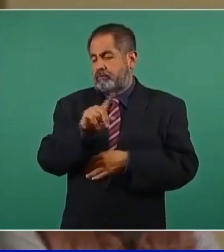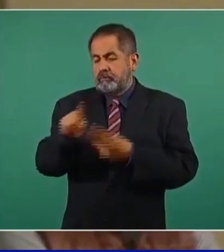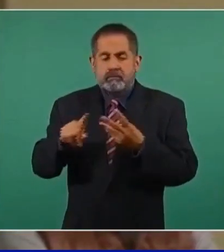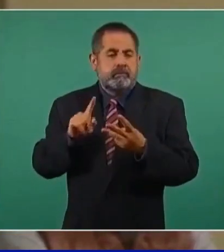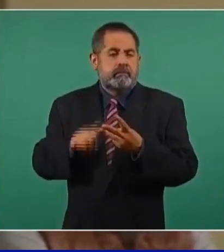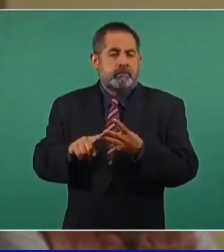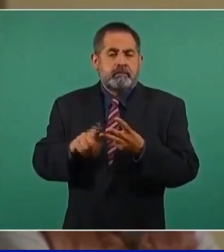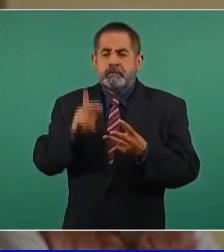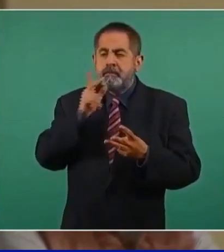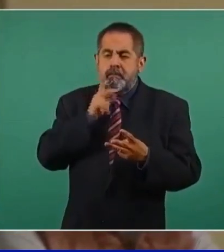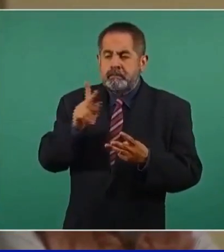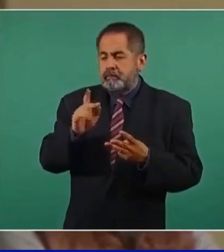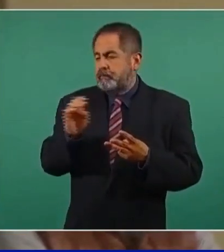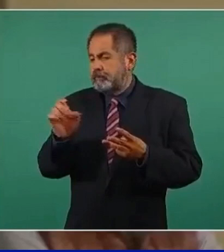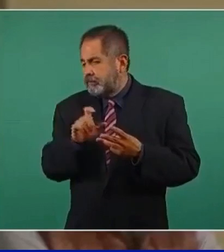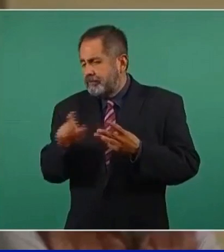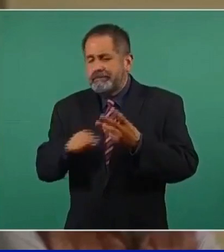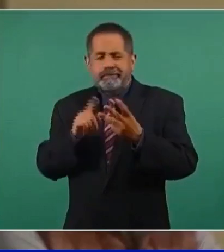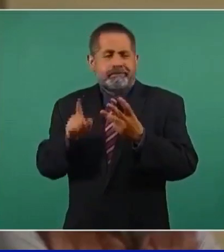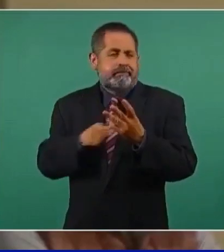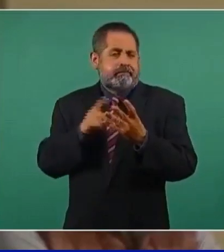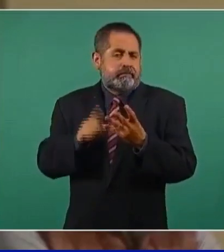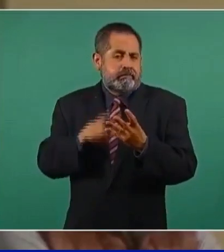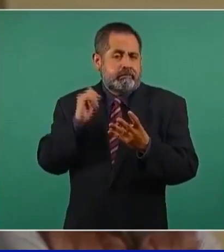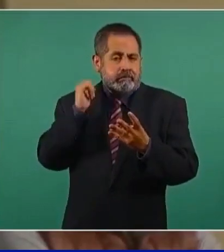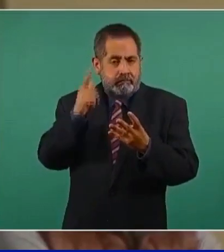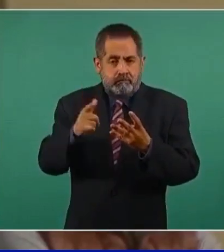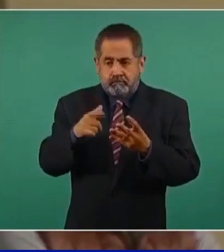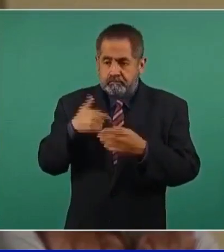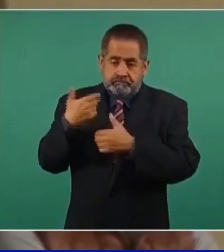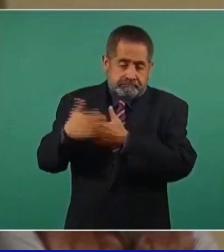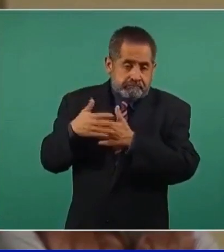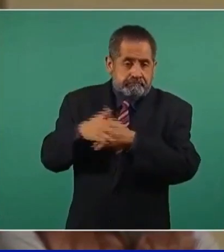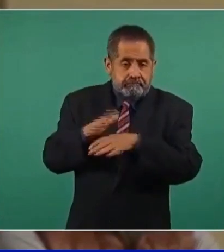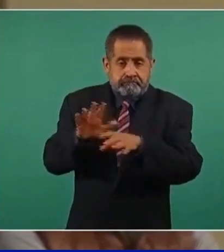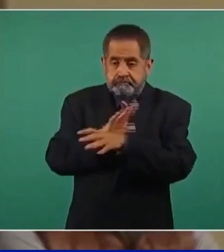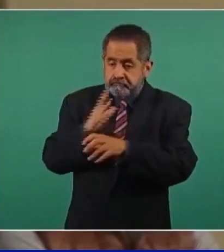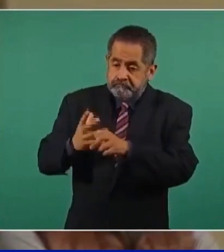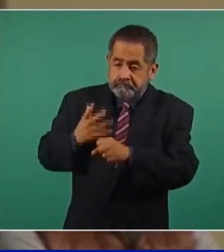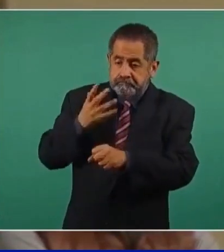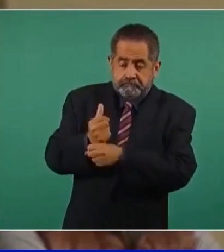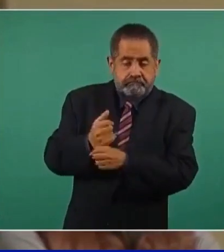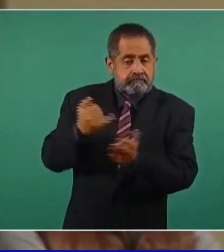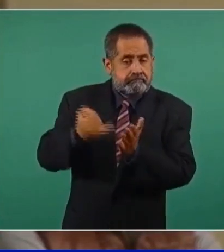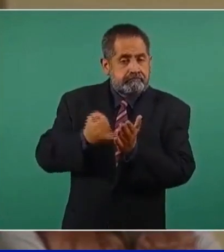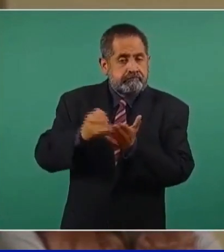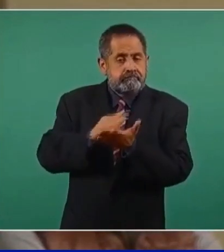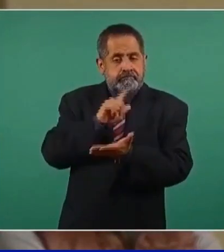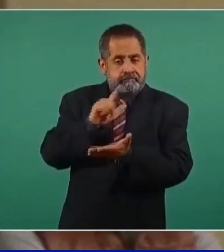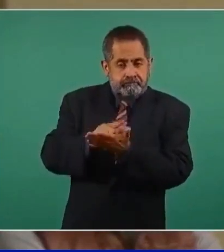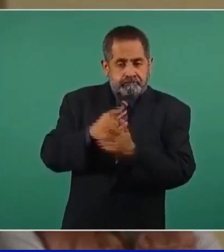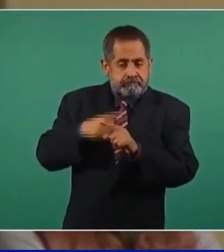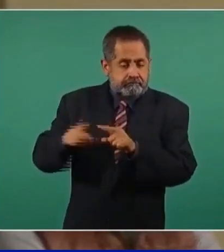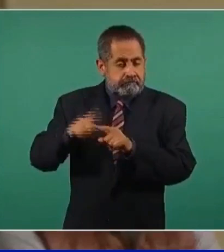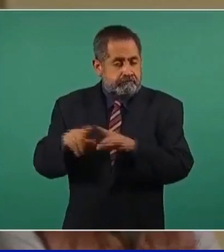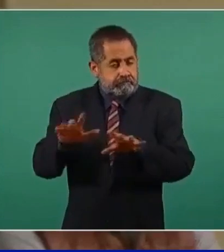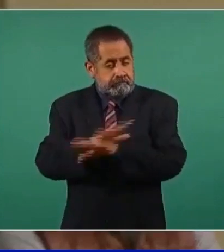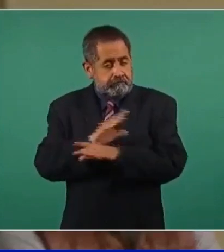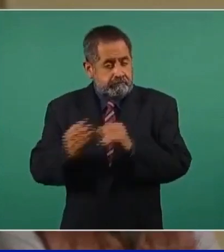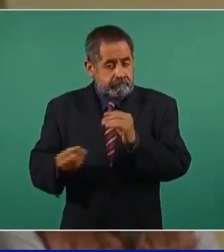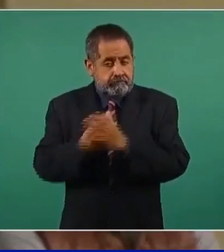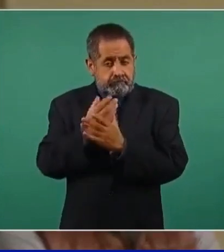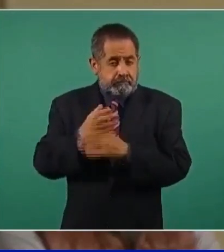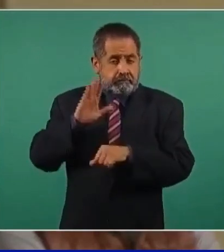de Pemex, cómo se va a tratar? ¿Habrá una reforma hacendaria? Porque una reforma hacendaria que sea